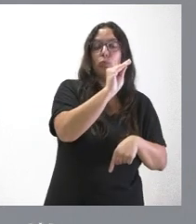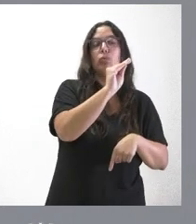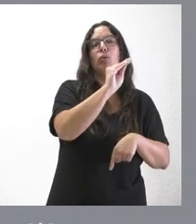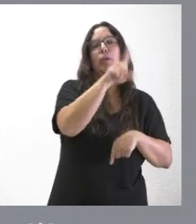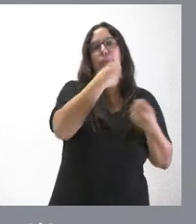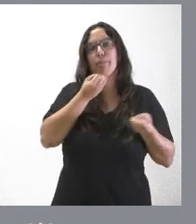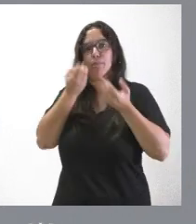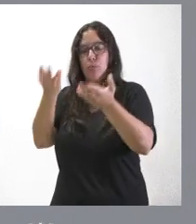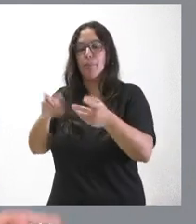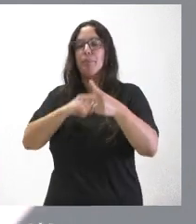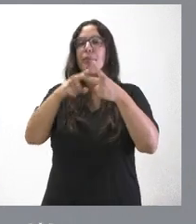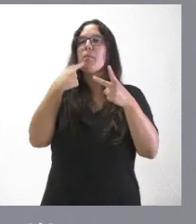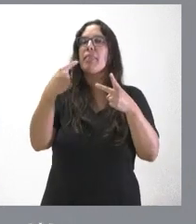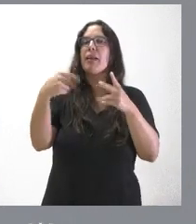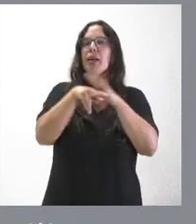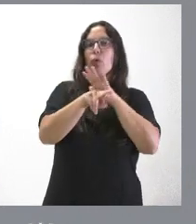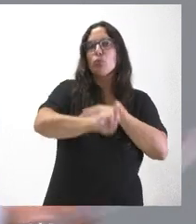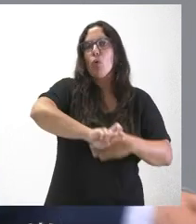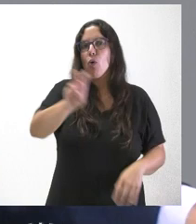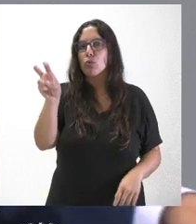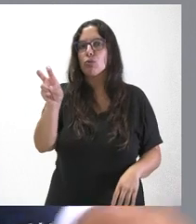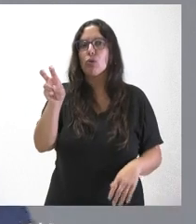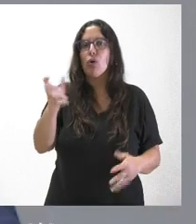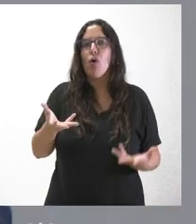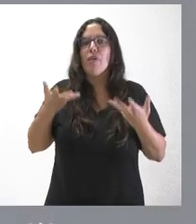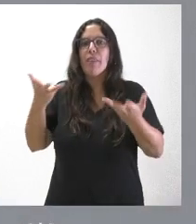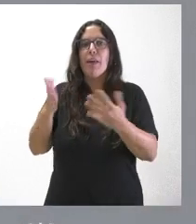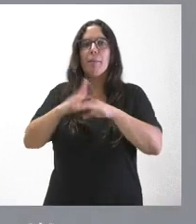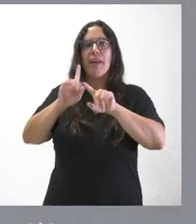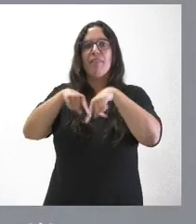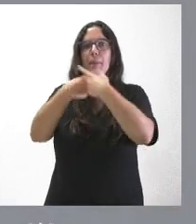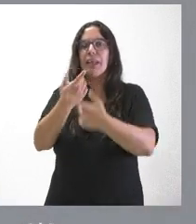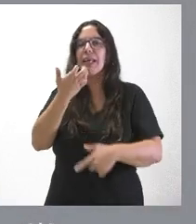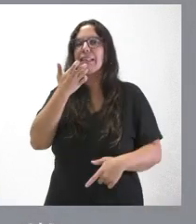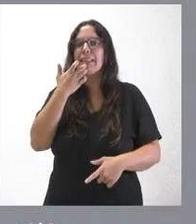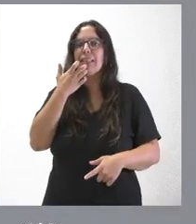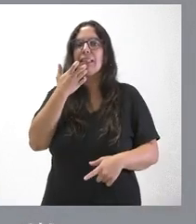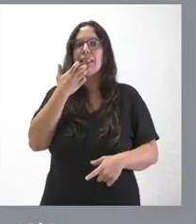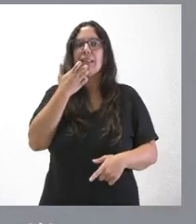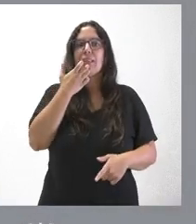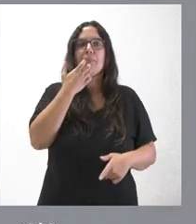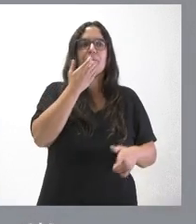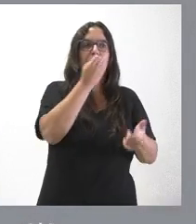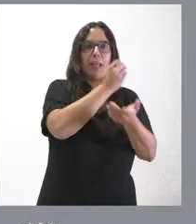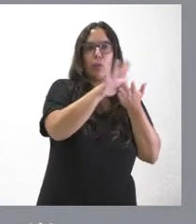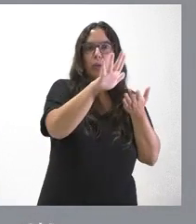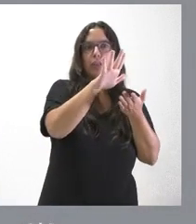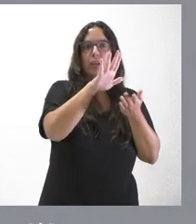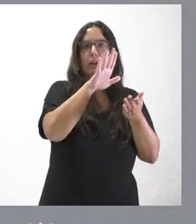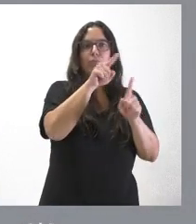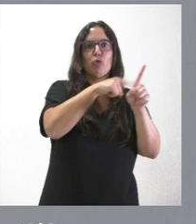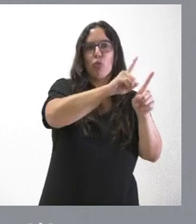Y me plantea usted si hay otros recursos que están disponibles para aquellas familias que no usen de sistema de gratuidad en estos centros